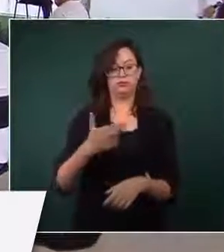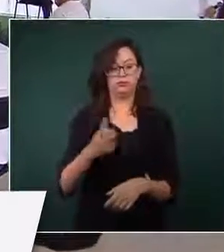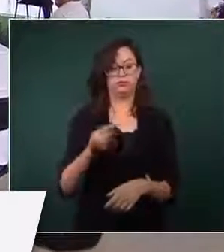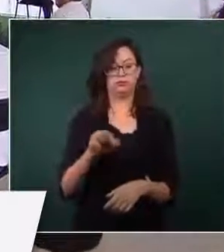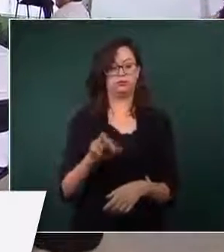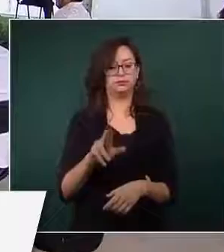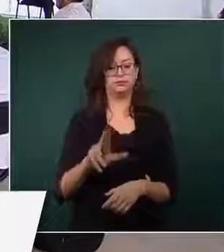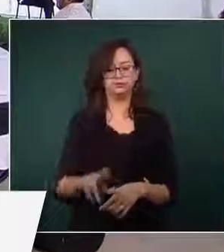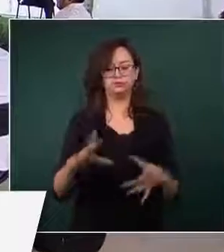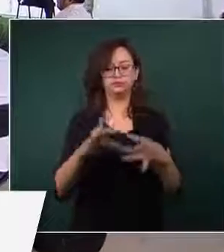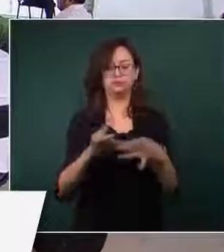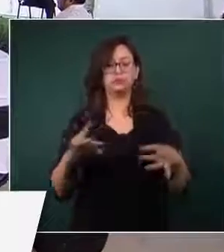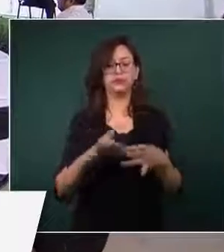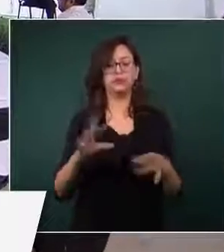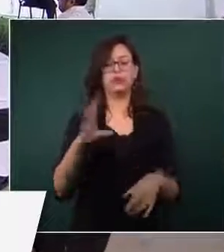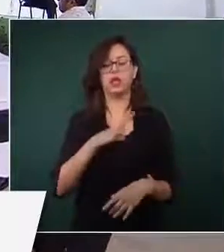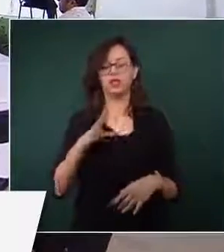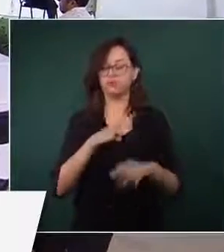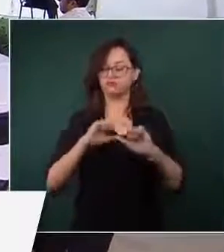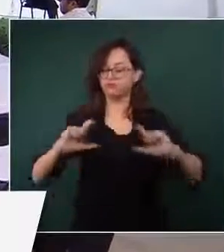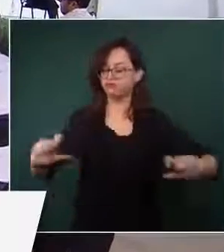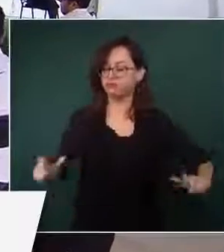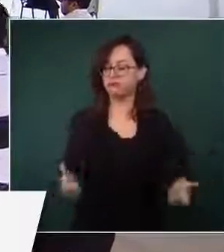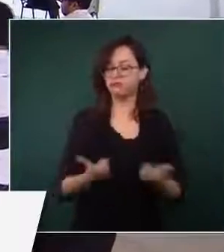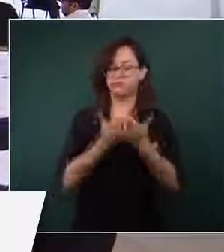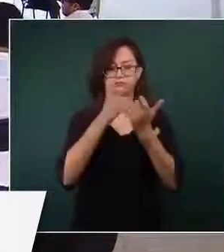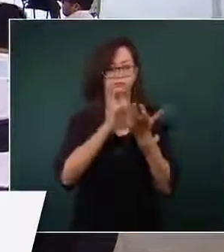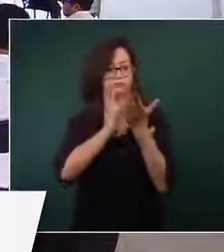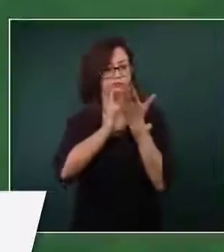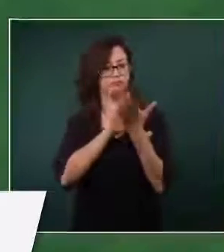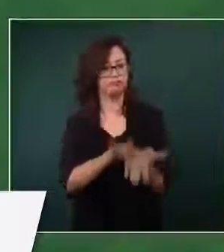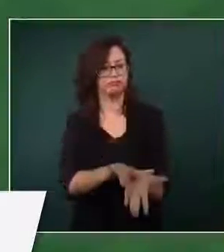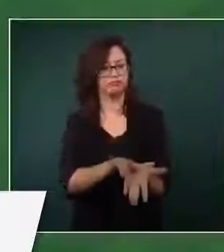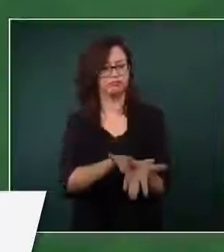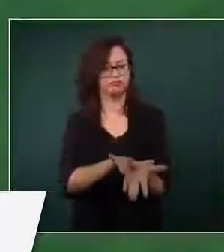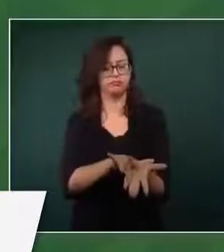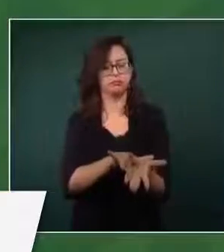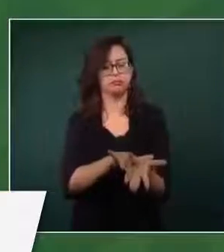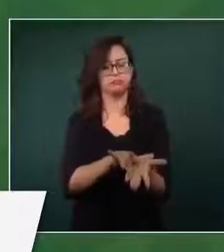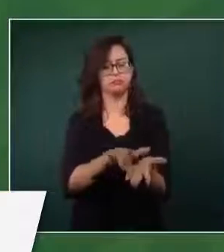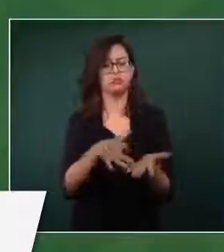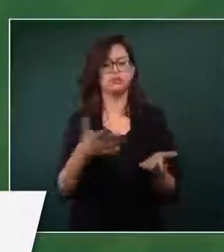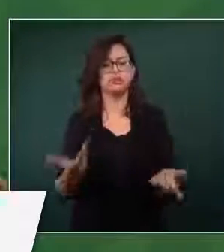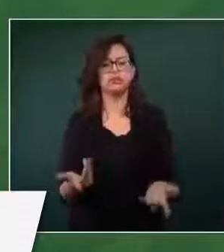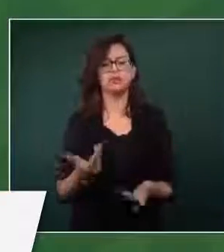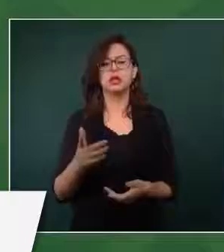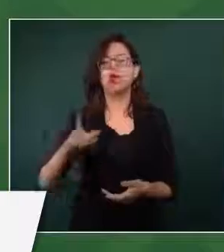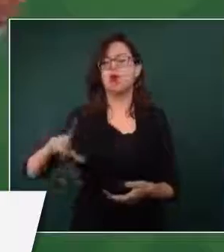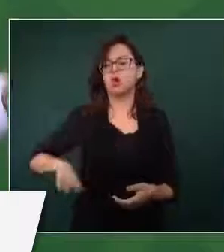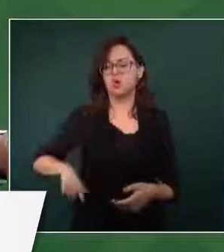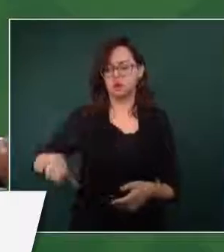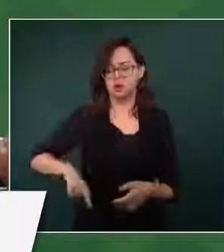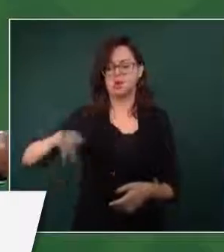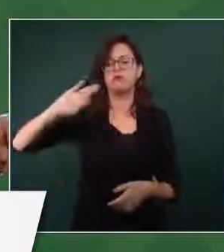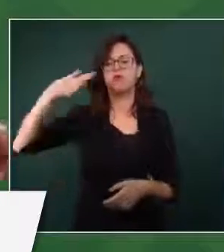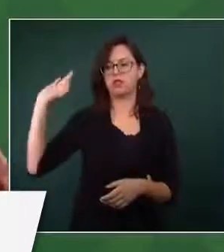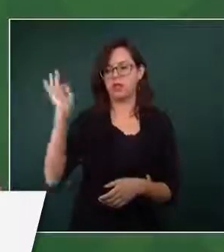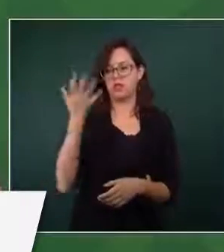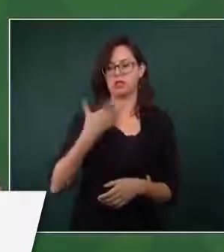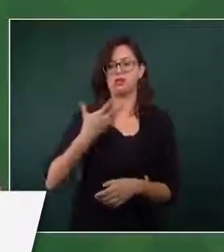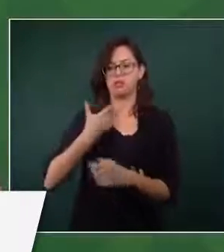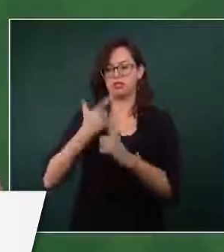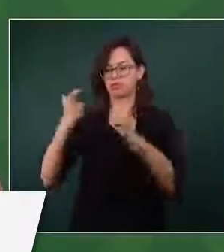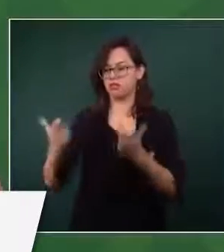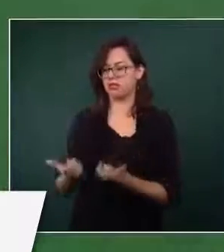un fondo de estabilización que tiene el gobierno federal y que tienen los gobiernos estatales.